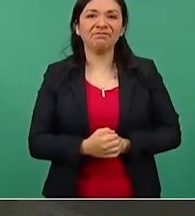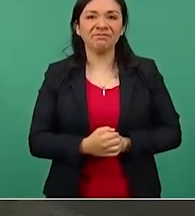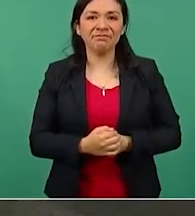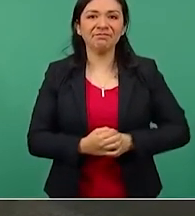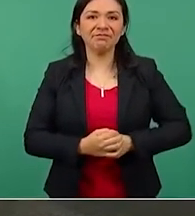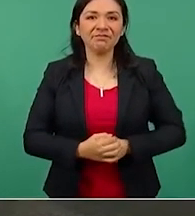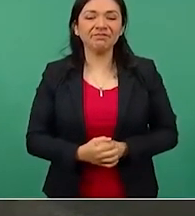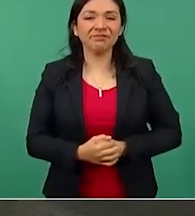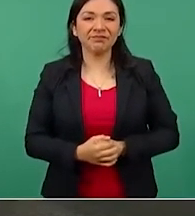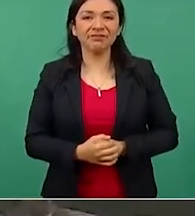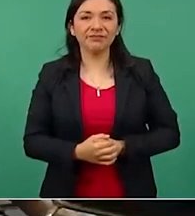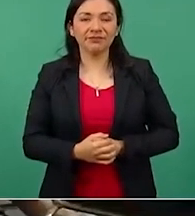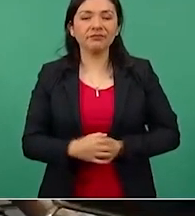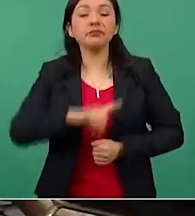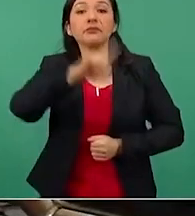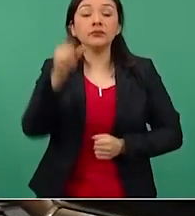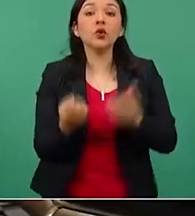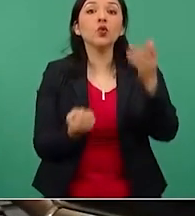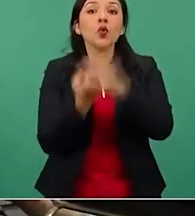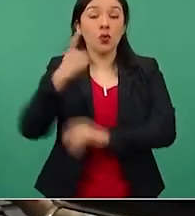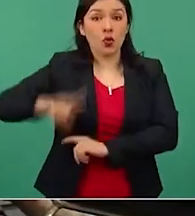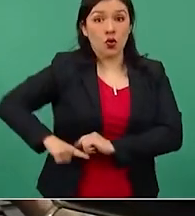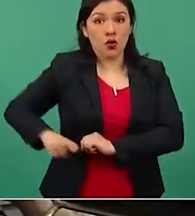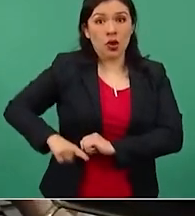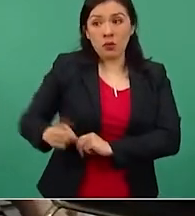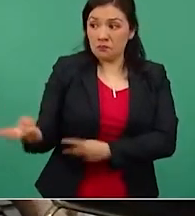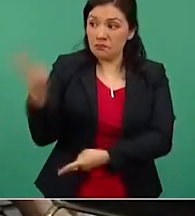Y deciden ya no hacerla,